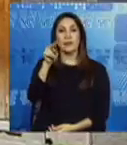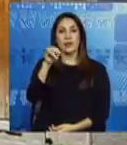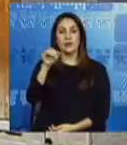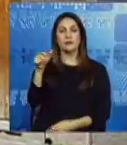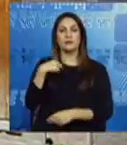de la diligencia.